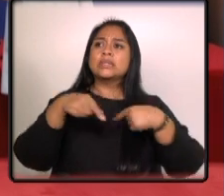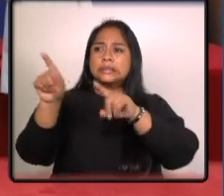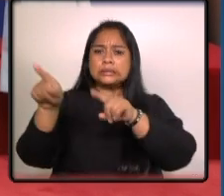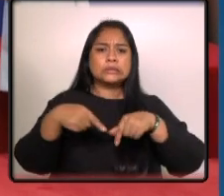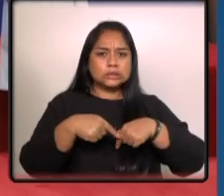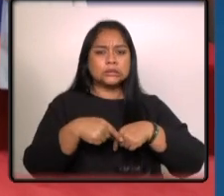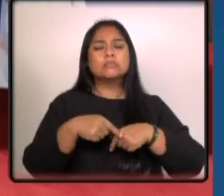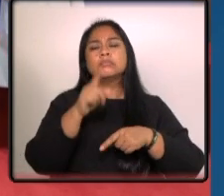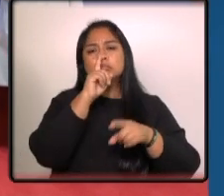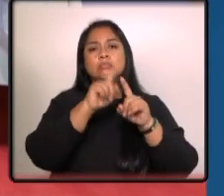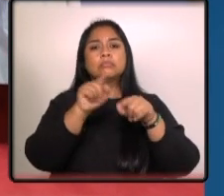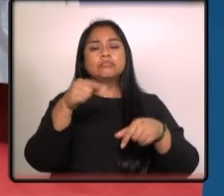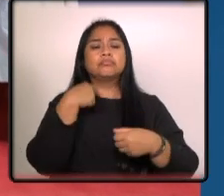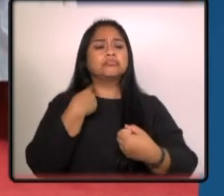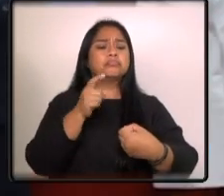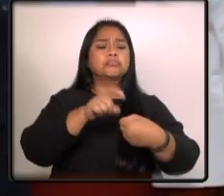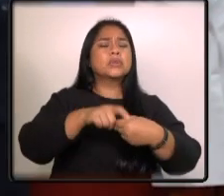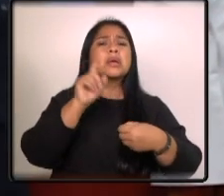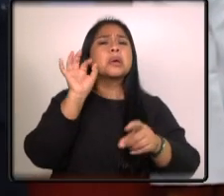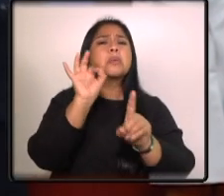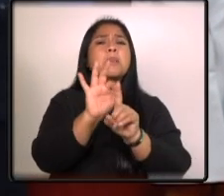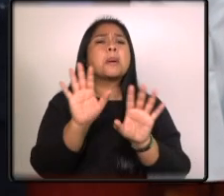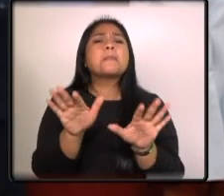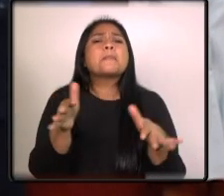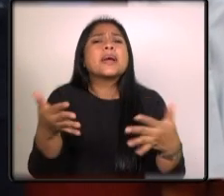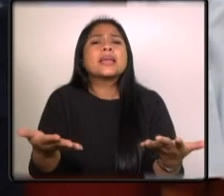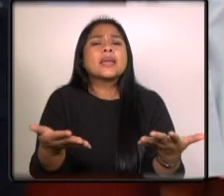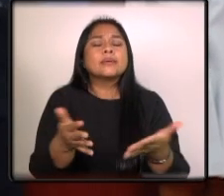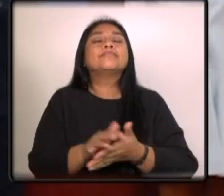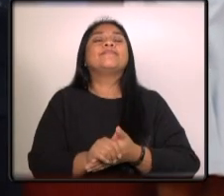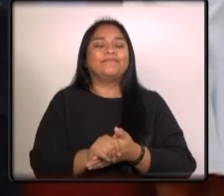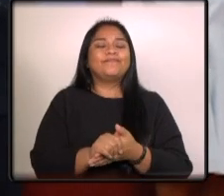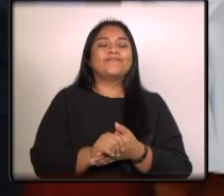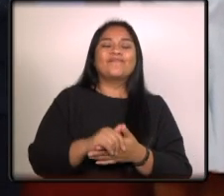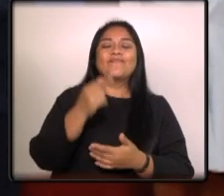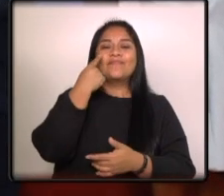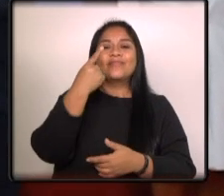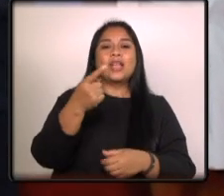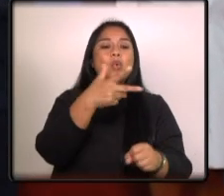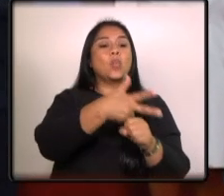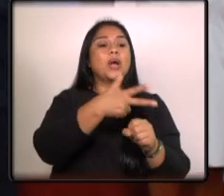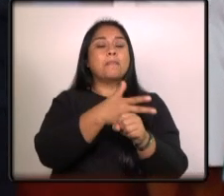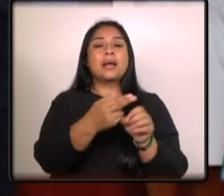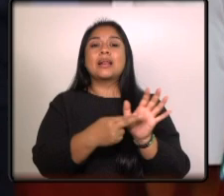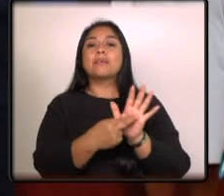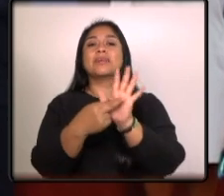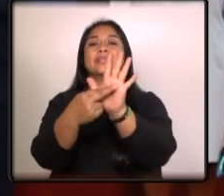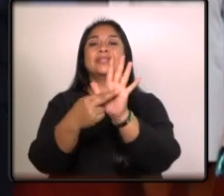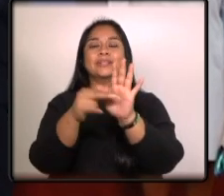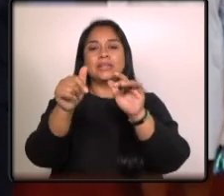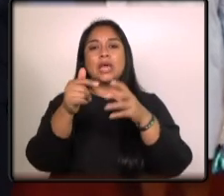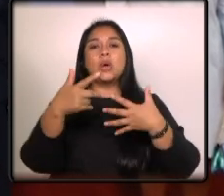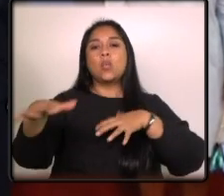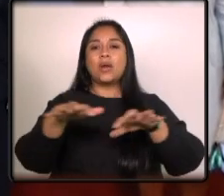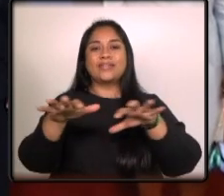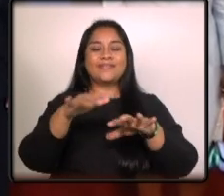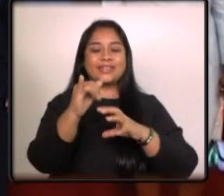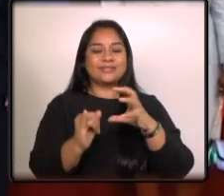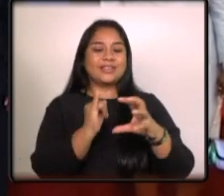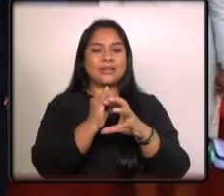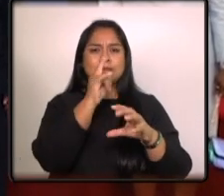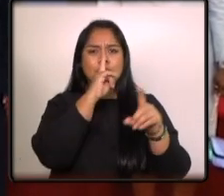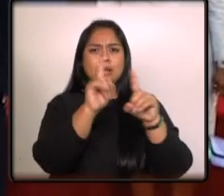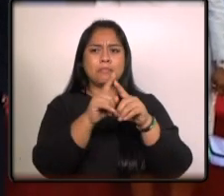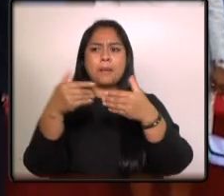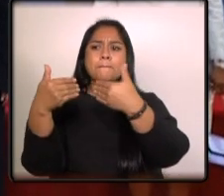formar parte de la toma de posesión era representar a Guatemala en un evento internacional que además refuerza los lazos entre